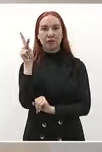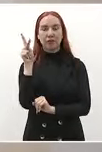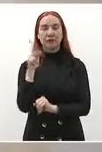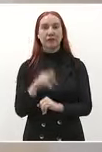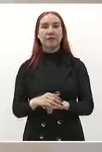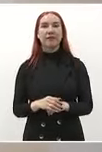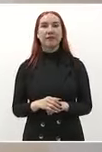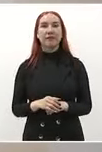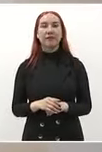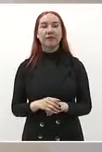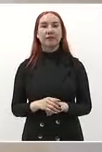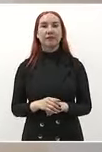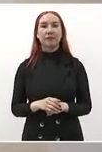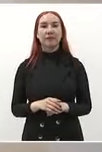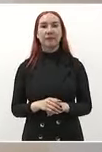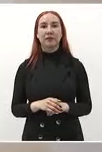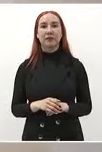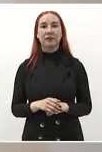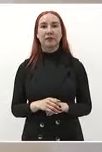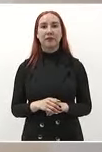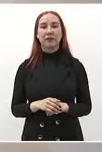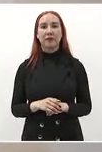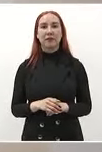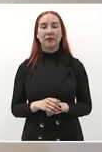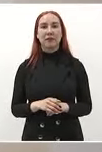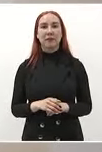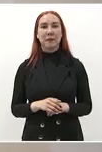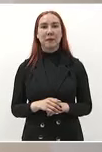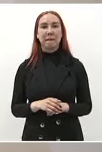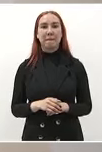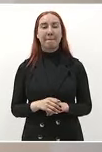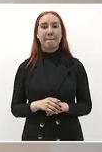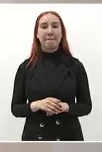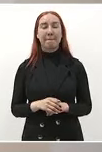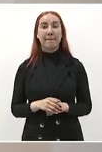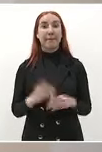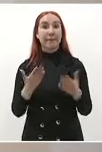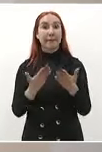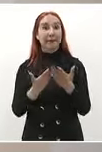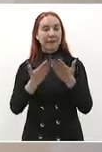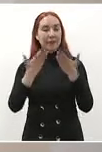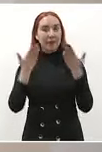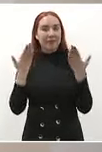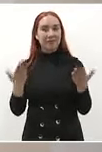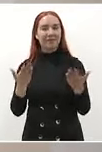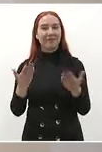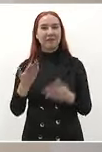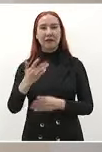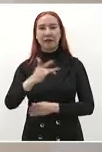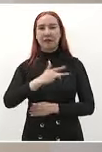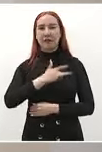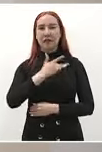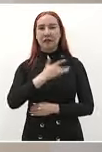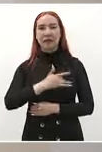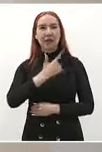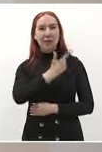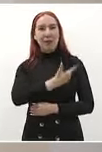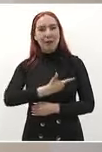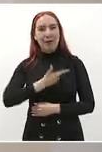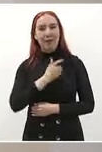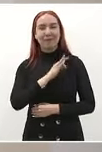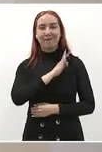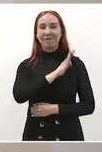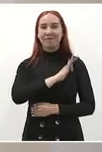por eso es que me da mucho gusto estoy estar con ustedes